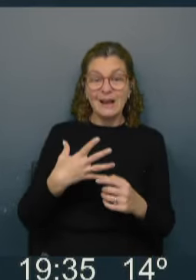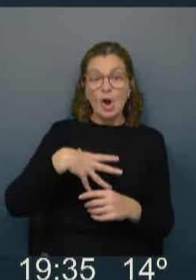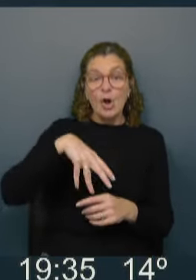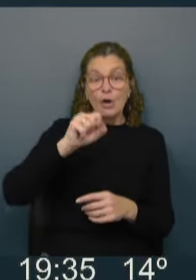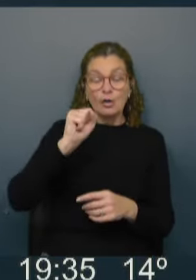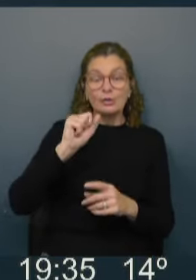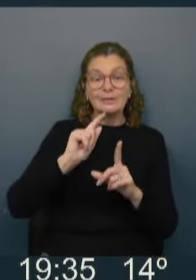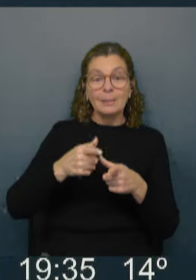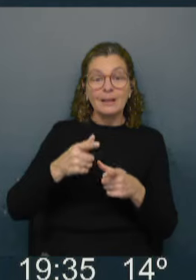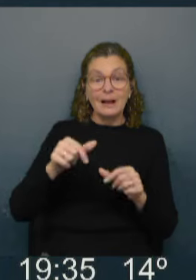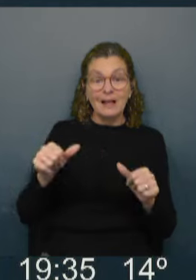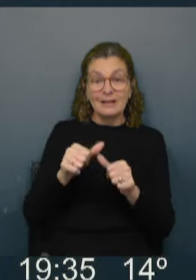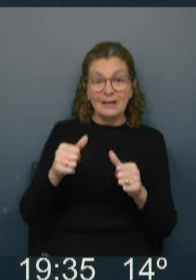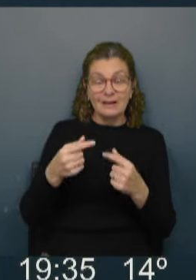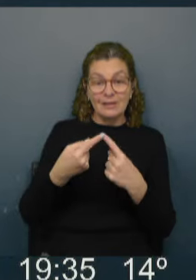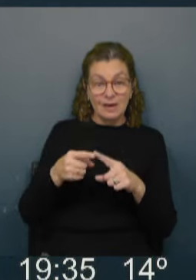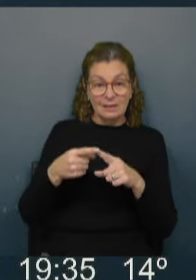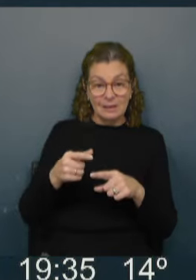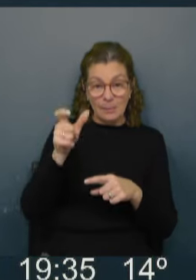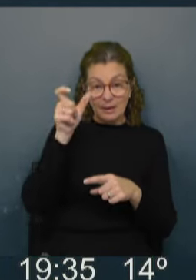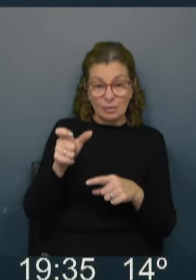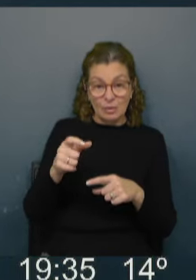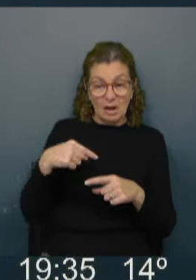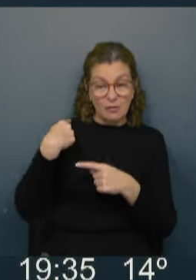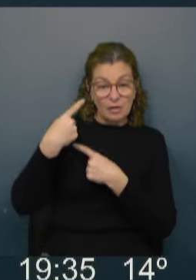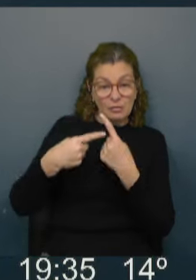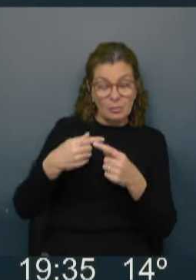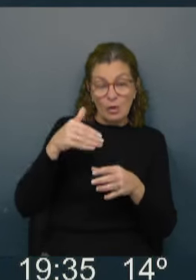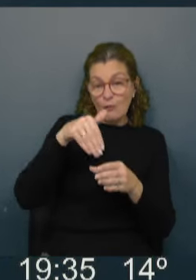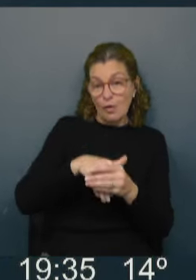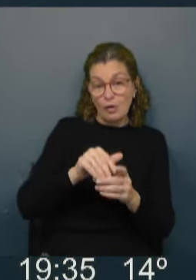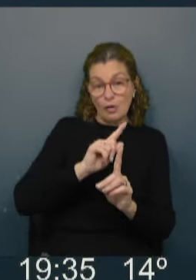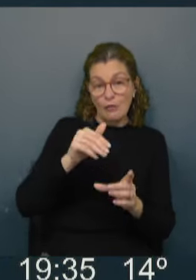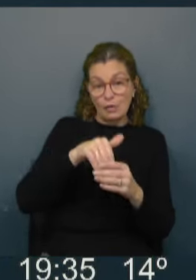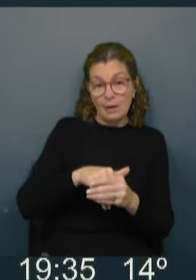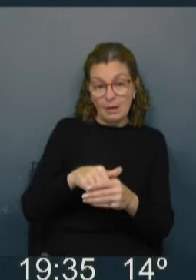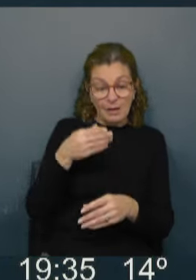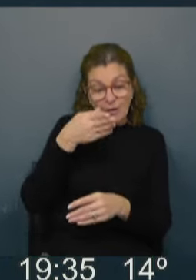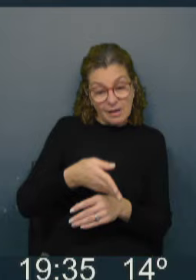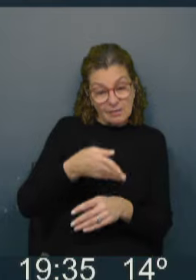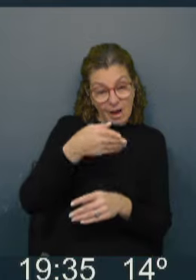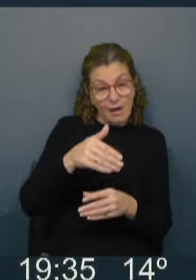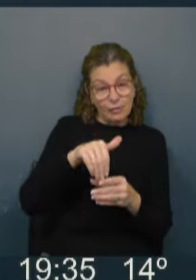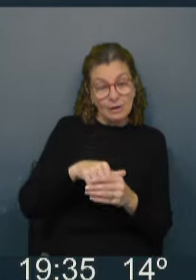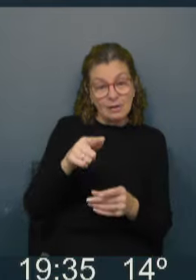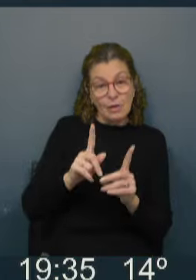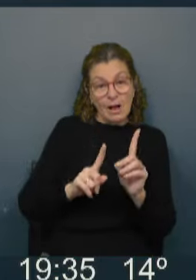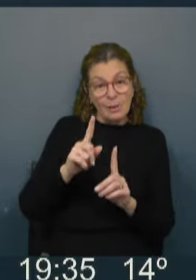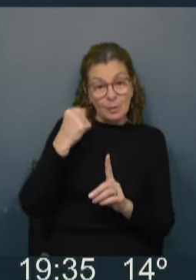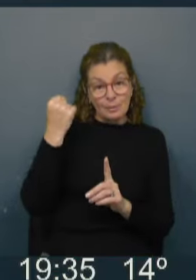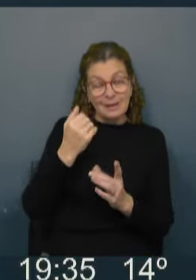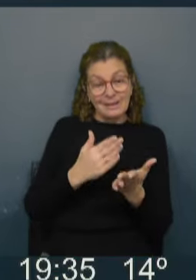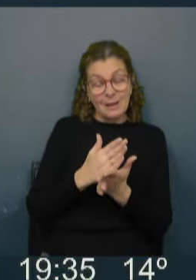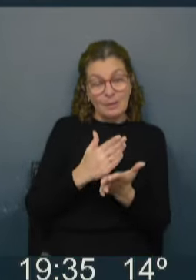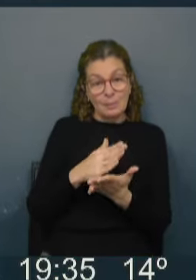activar gente que no votaba tradicionalmente en la interna del Partido Colorado, a que concurriera a votar. Y este es uno de los factores que siempre